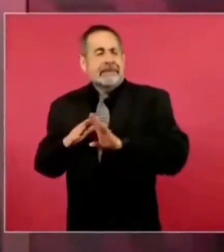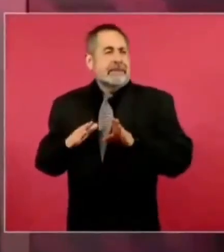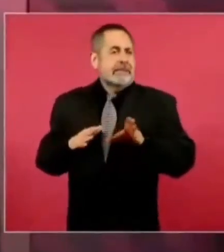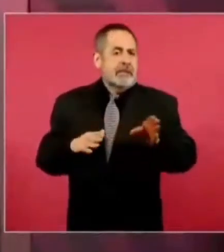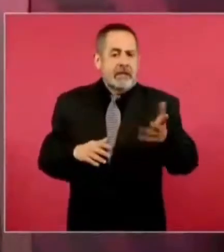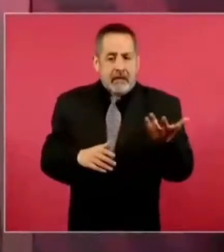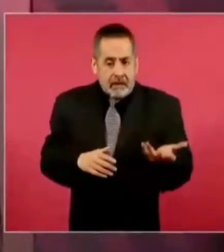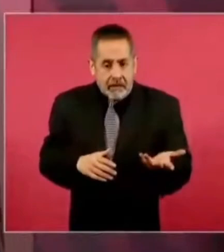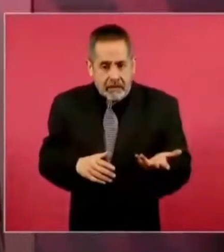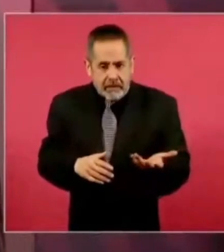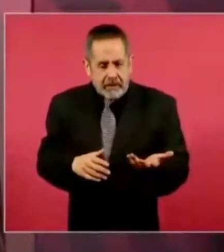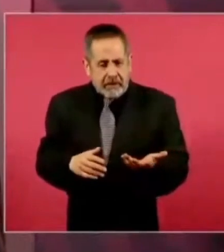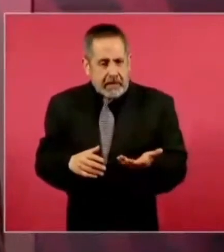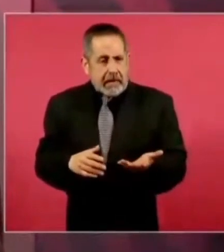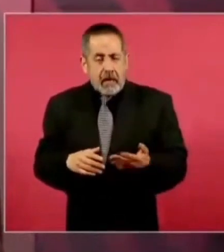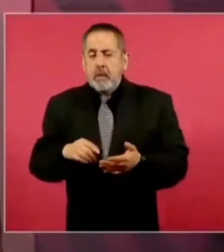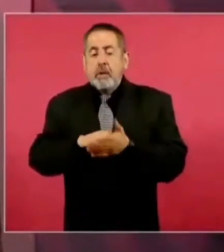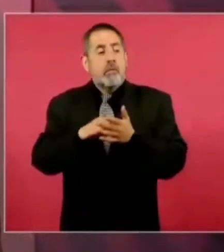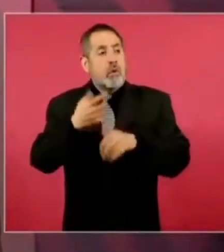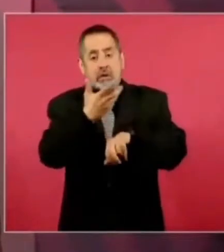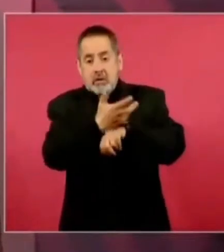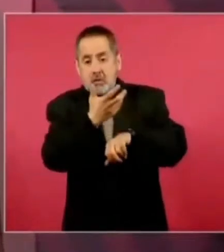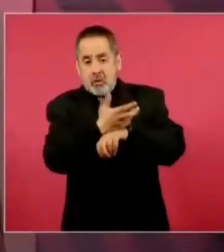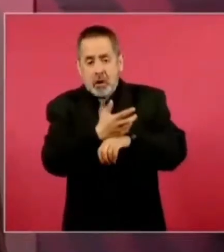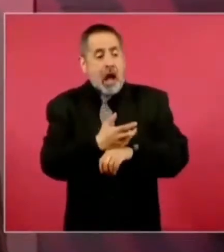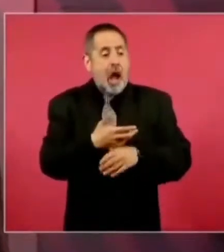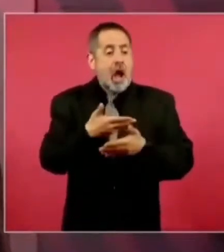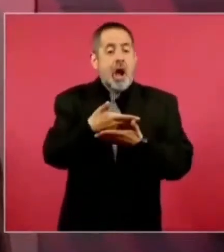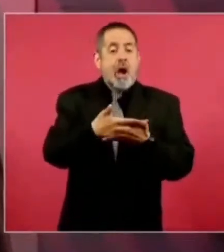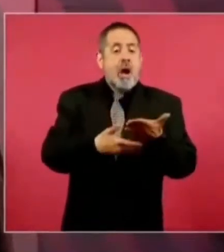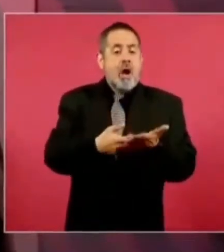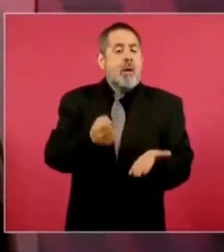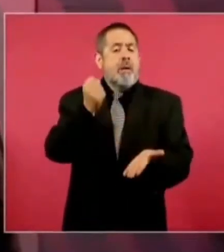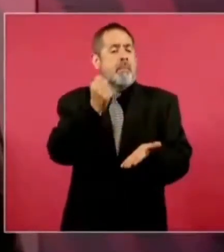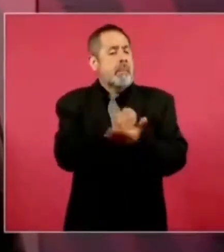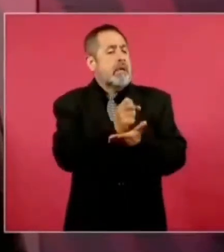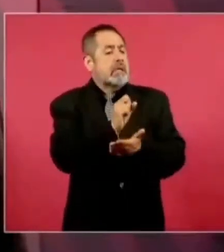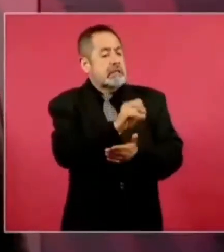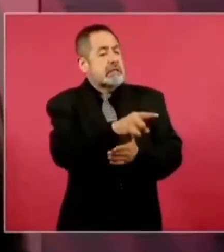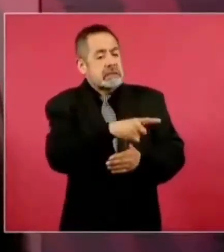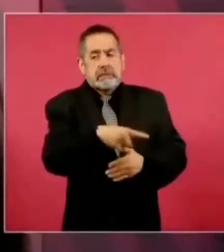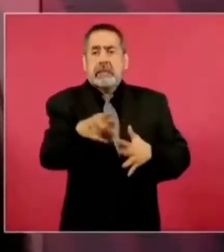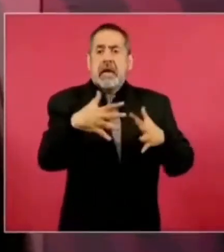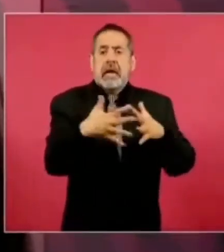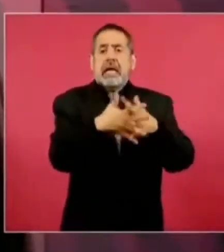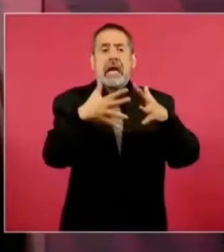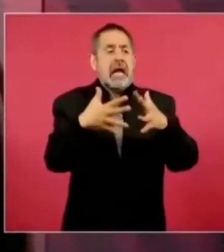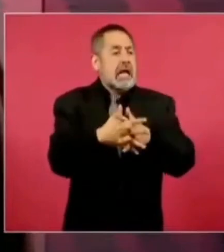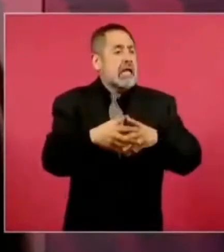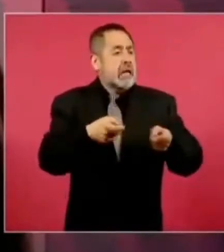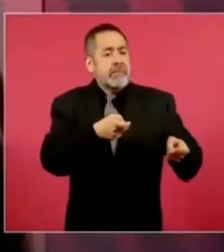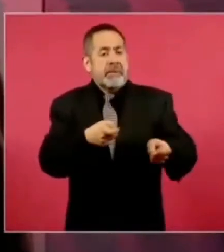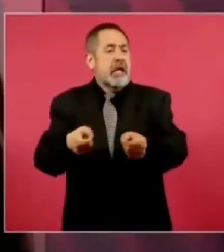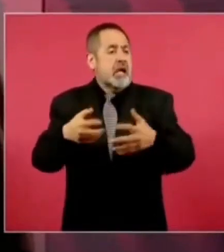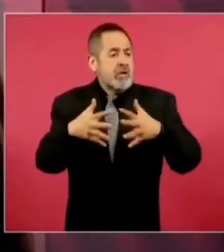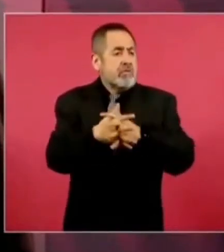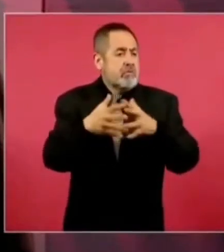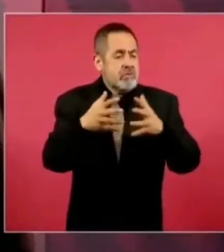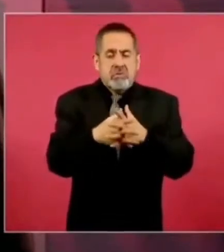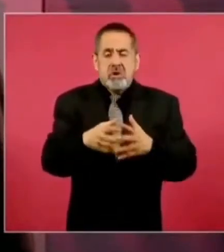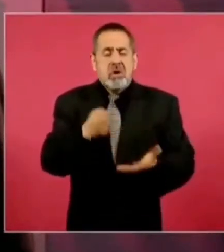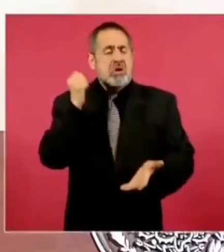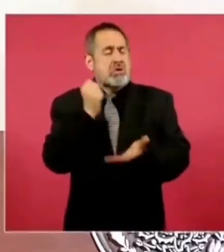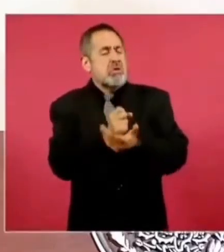presupuesto para armas en las guerras en el Congreso de Estados